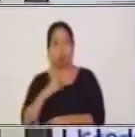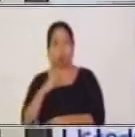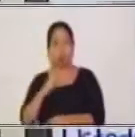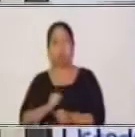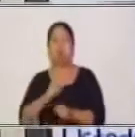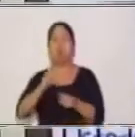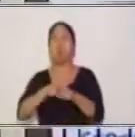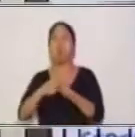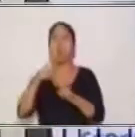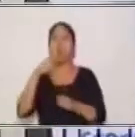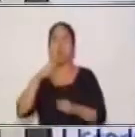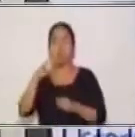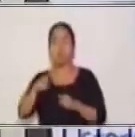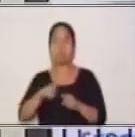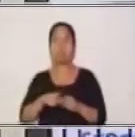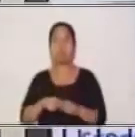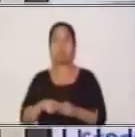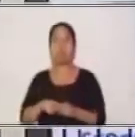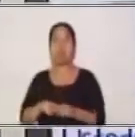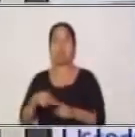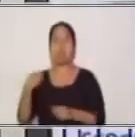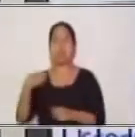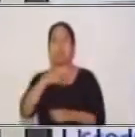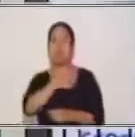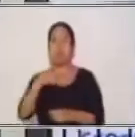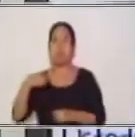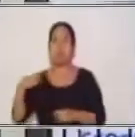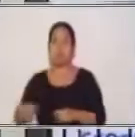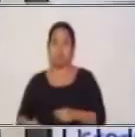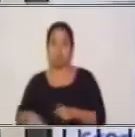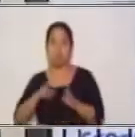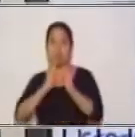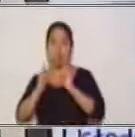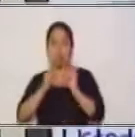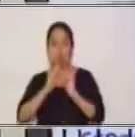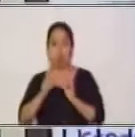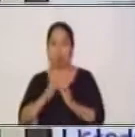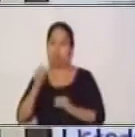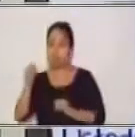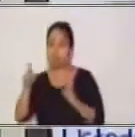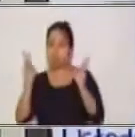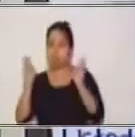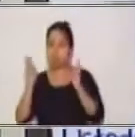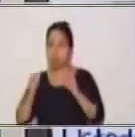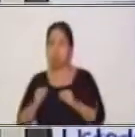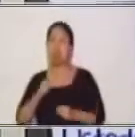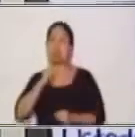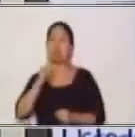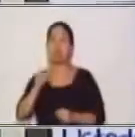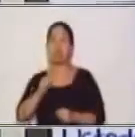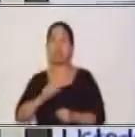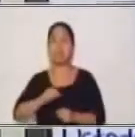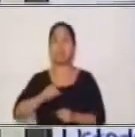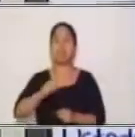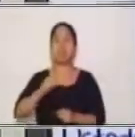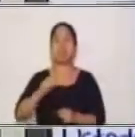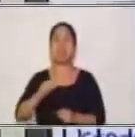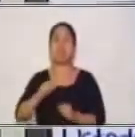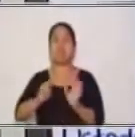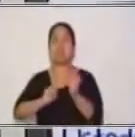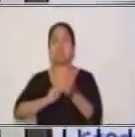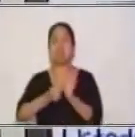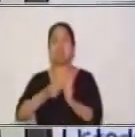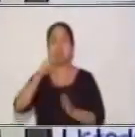sesiones anteriores, hablamos de los pronombres. Y pues este corresponde al tú, que es la segunda persona del